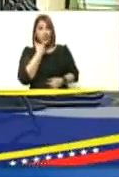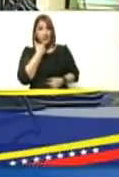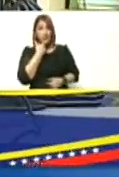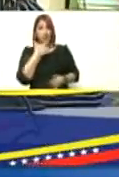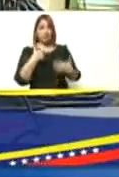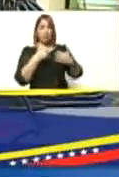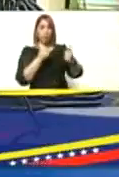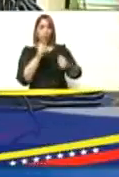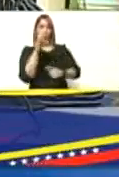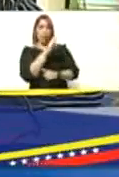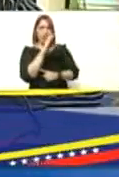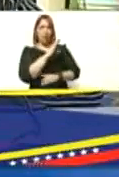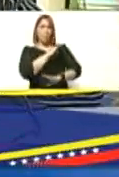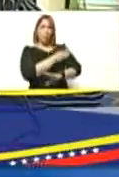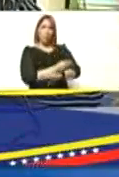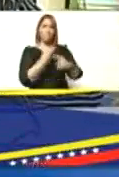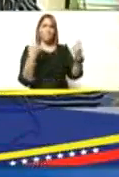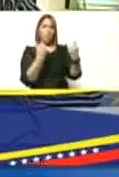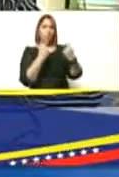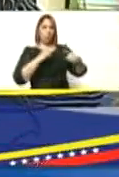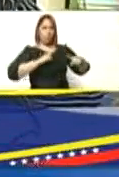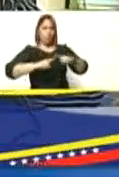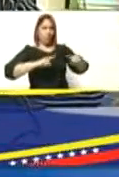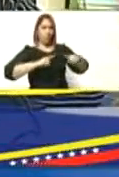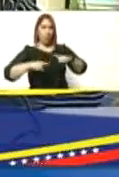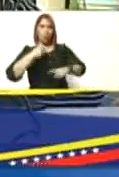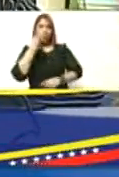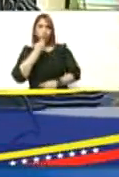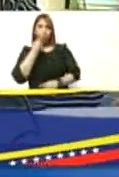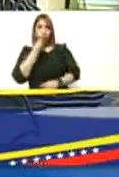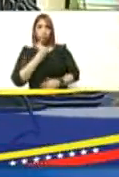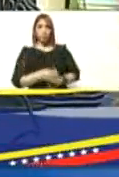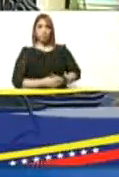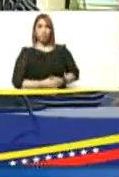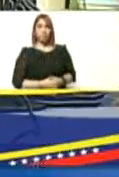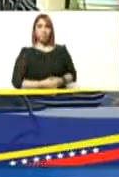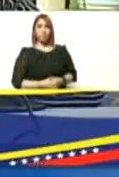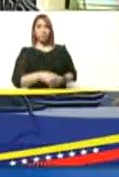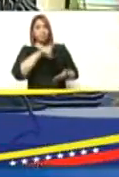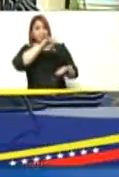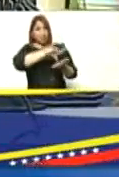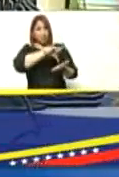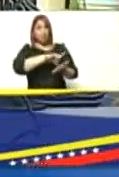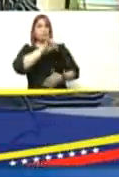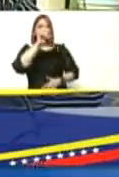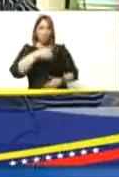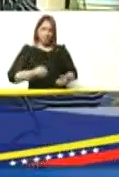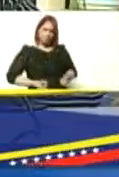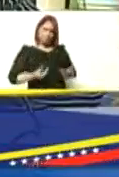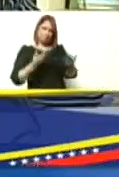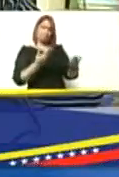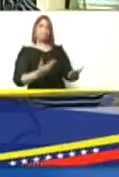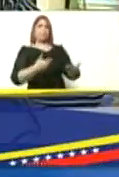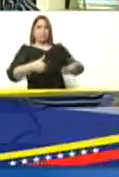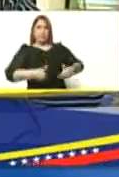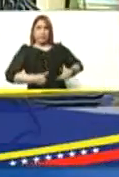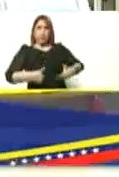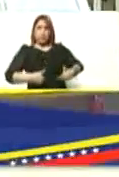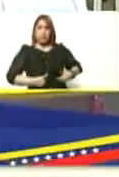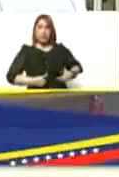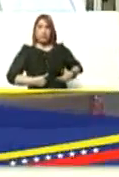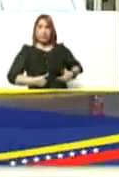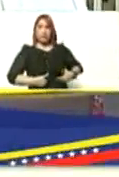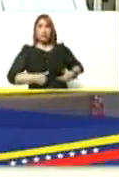es Caracas el poder popular en acción los jóvenes en los liceos también han puesto pues su sacrificio su